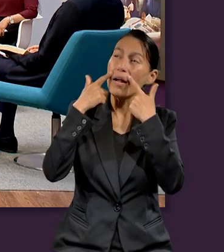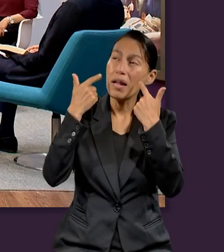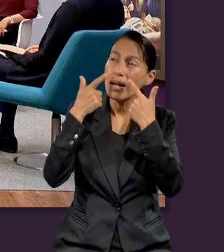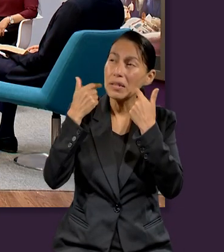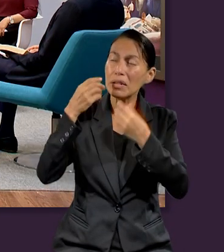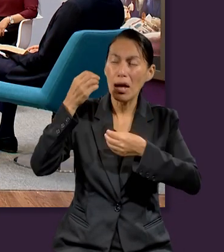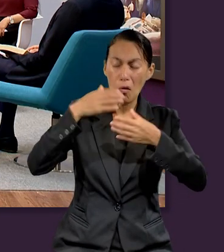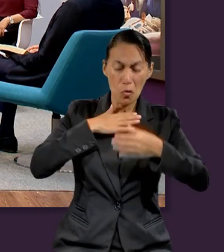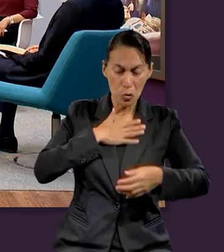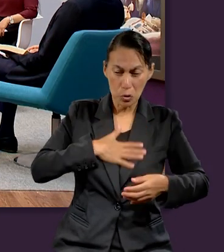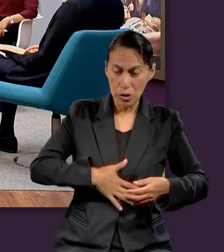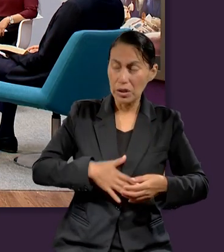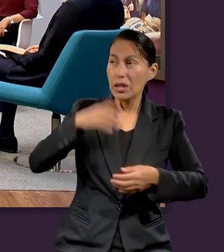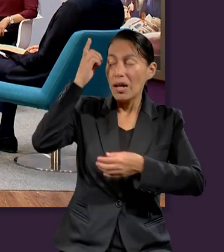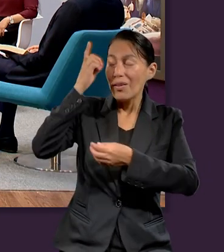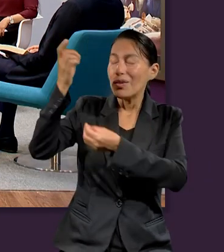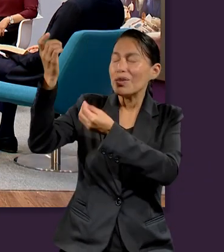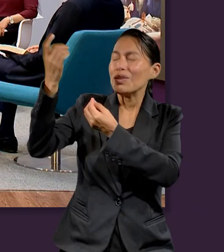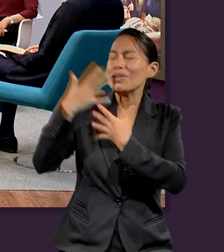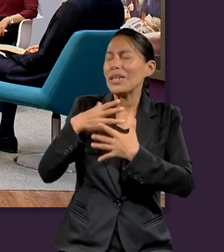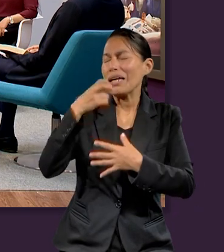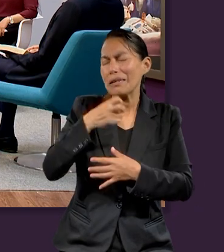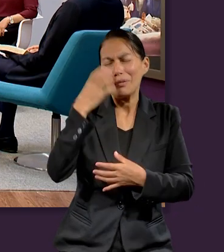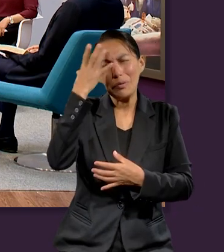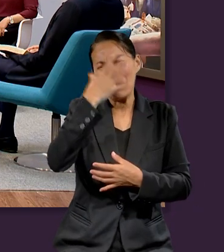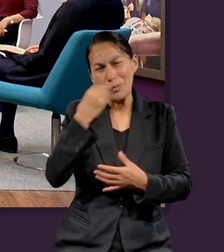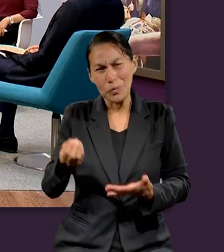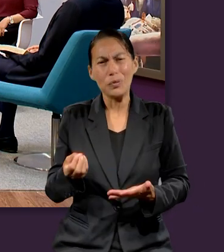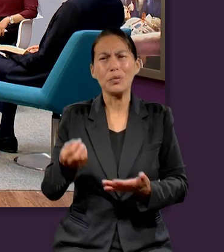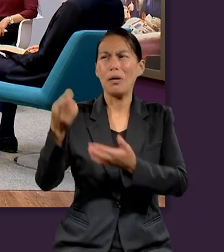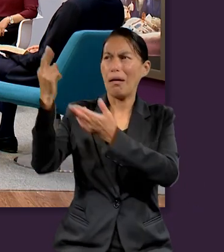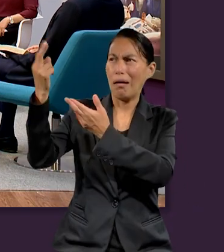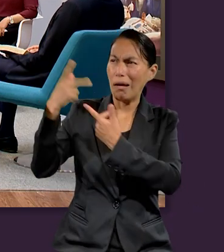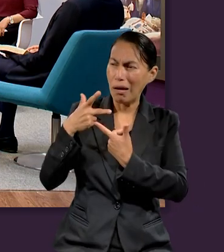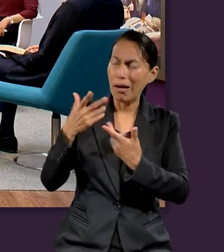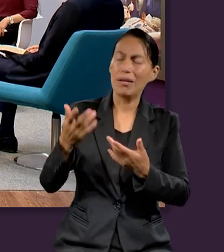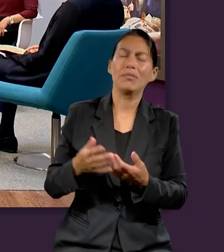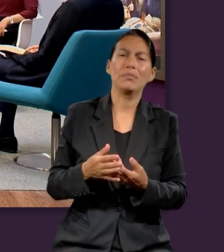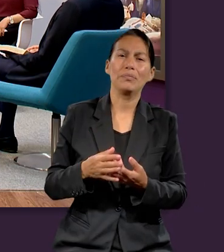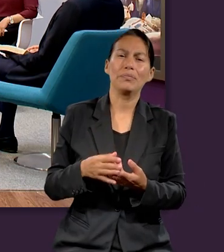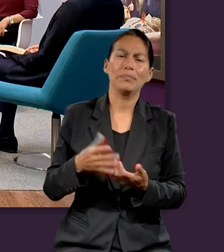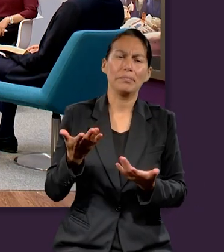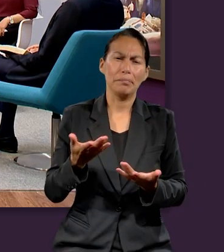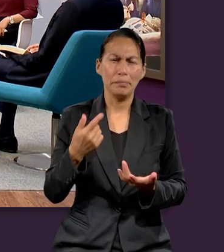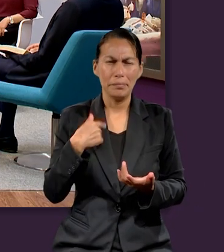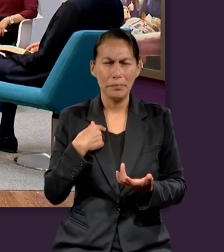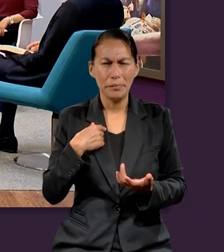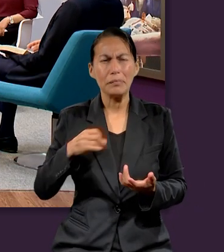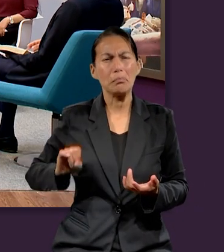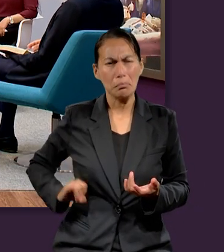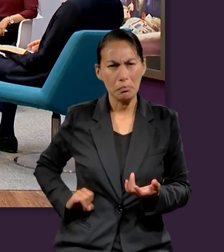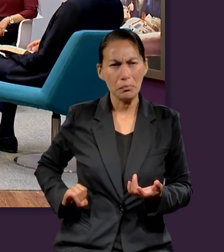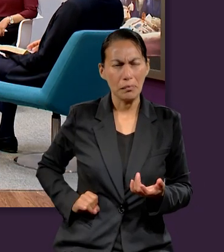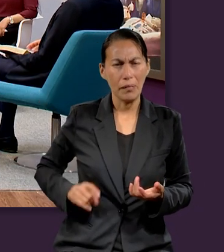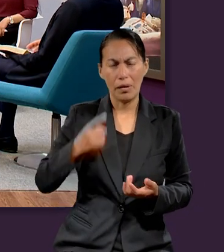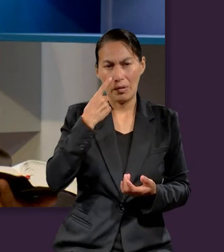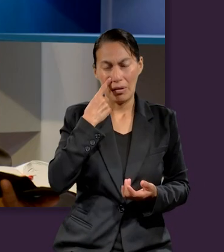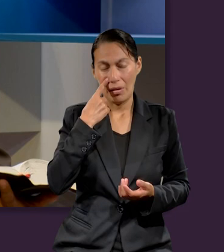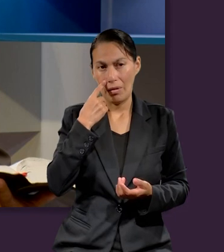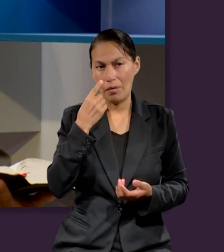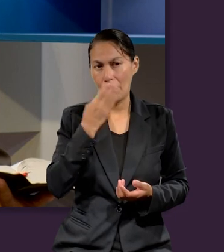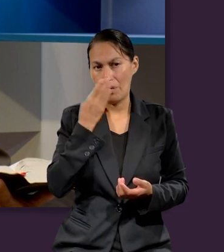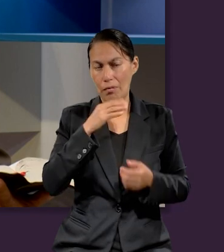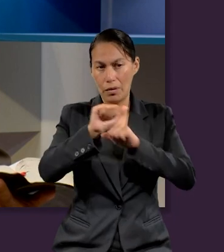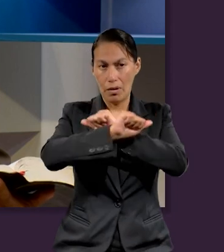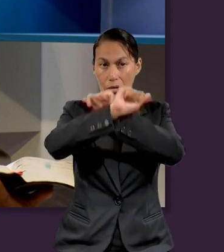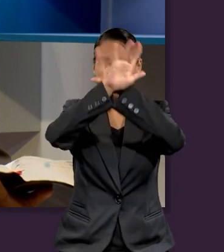justicia que Cristo nos concede. Excelente. Y que ese es un regalo también. Algo que a mí me llama la atención es en Apocalipsis.